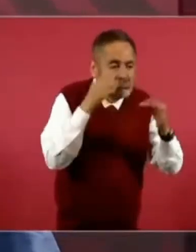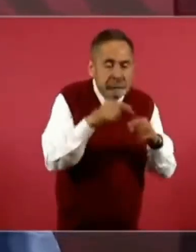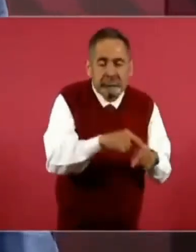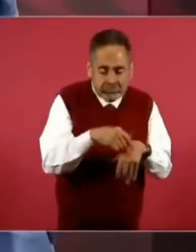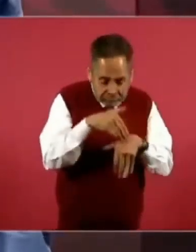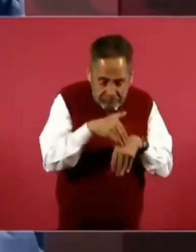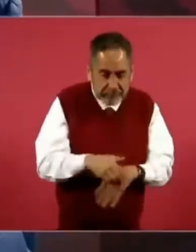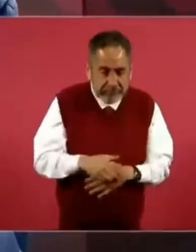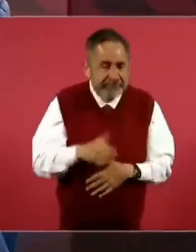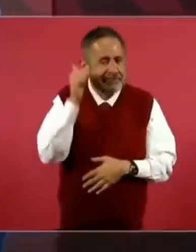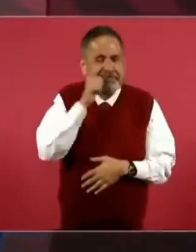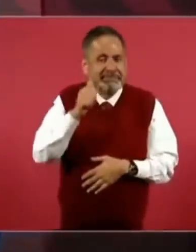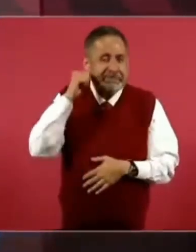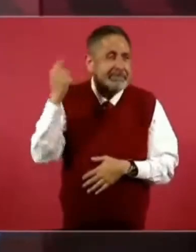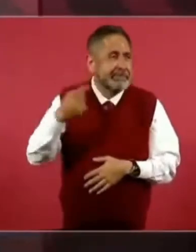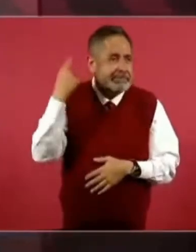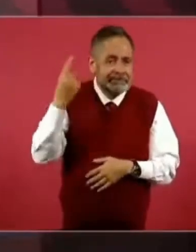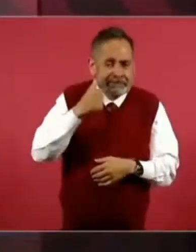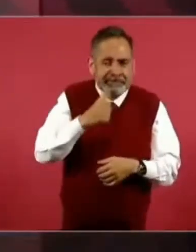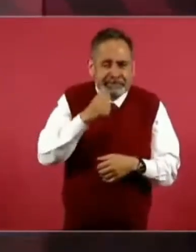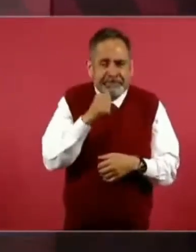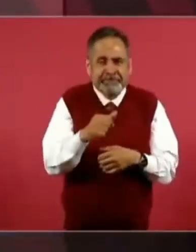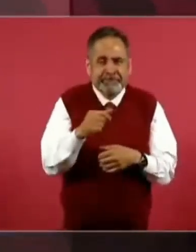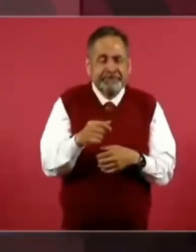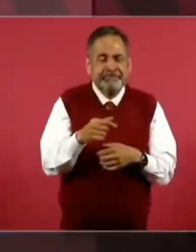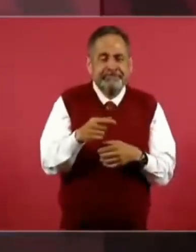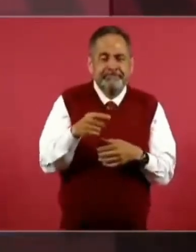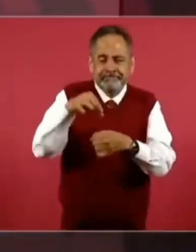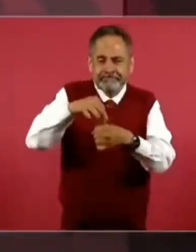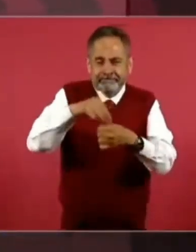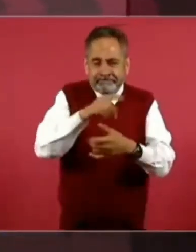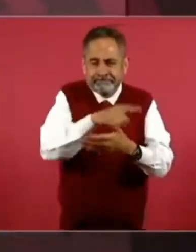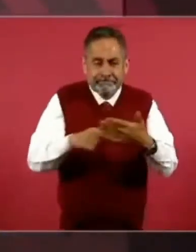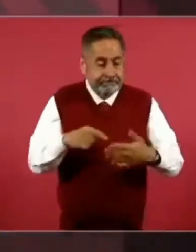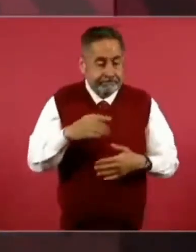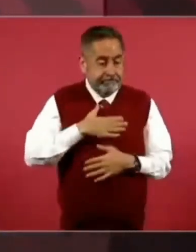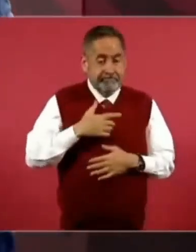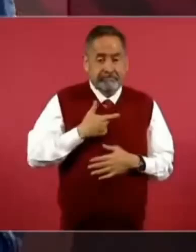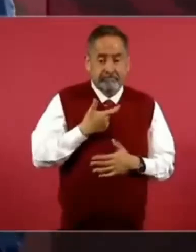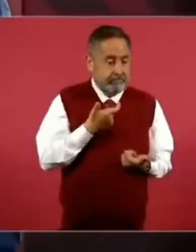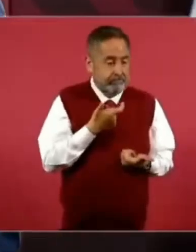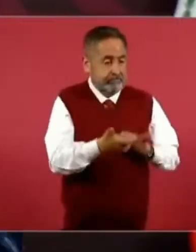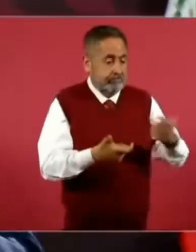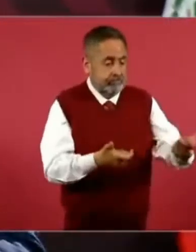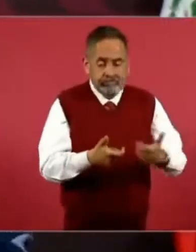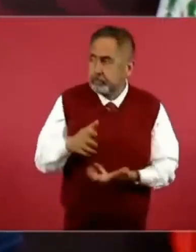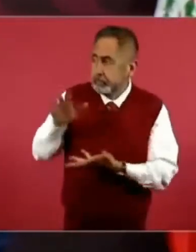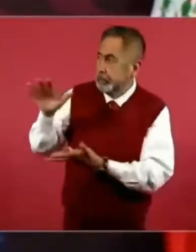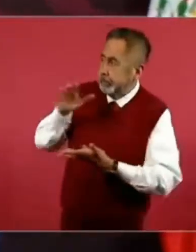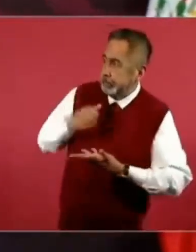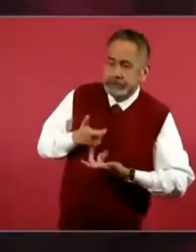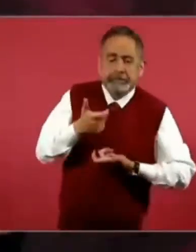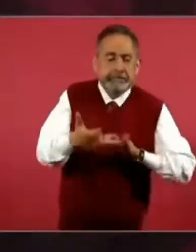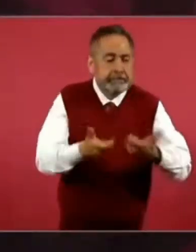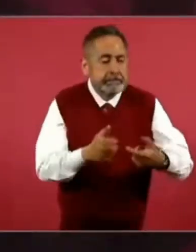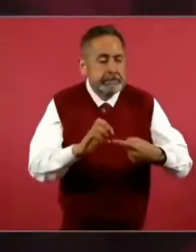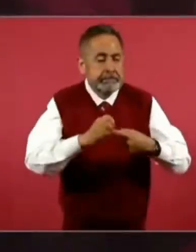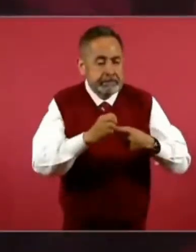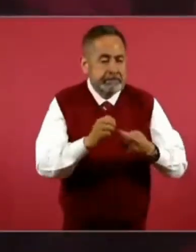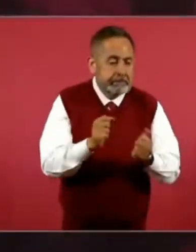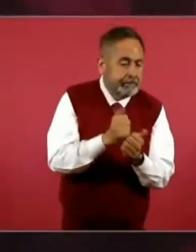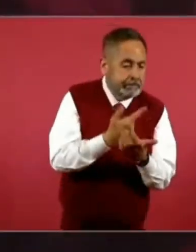vez que habían elecciones repartían despensas, trijol con